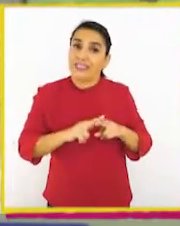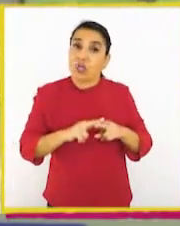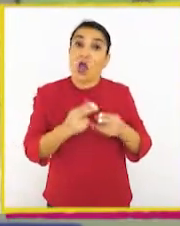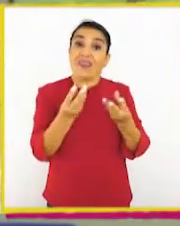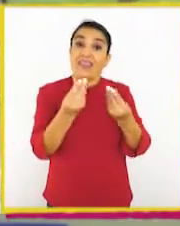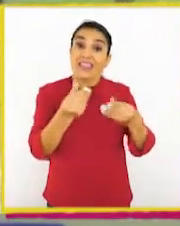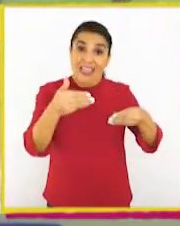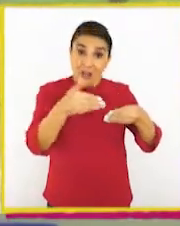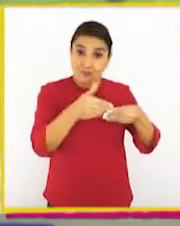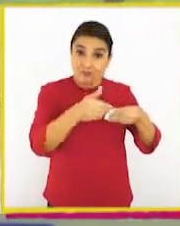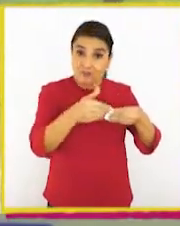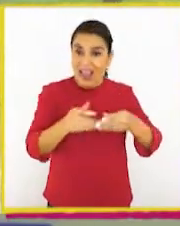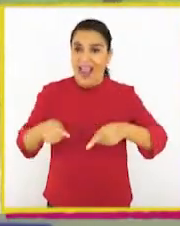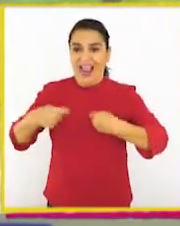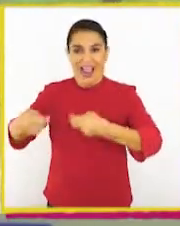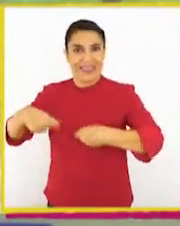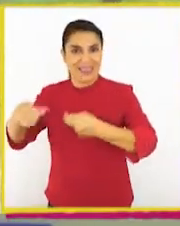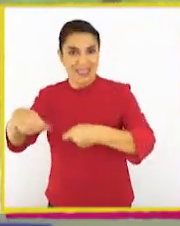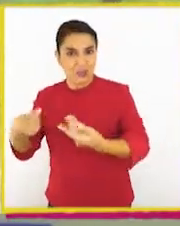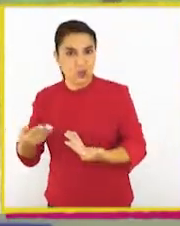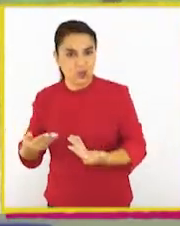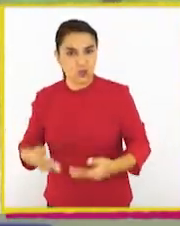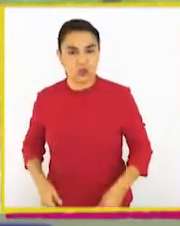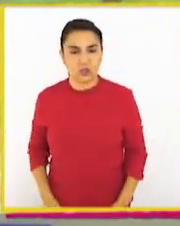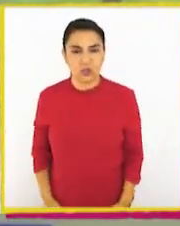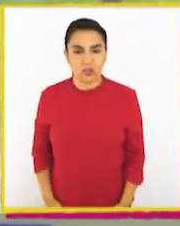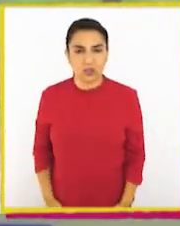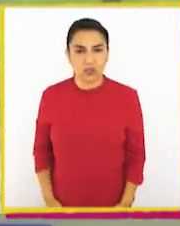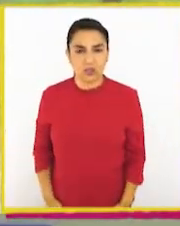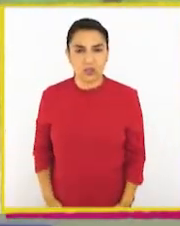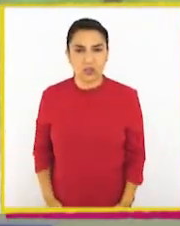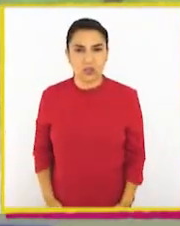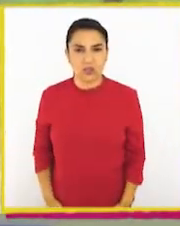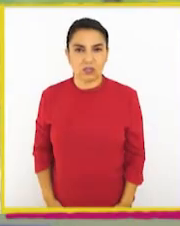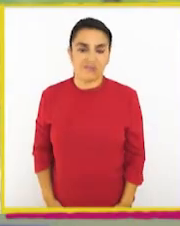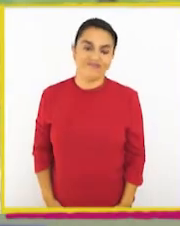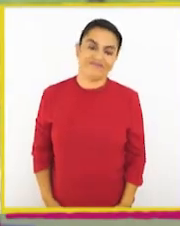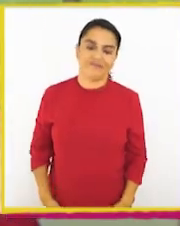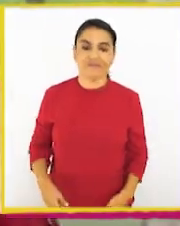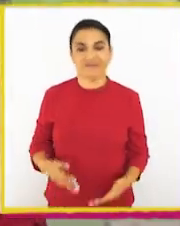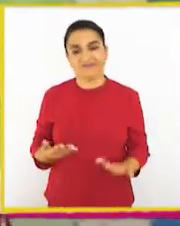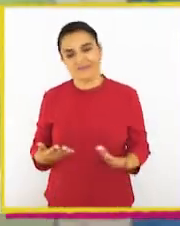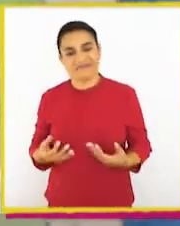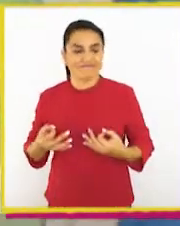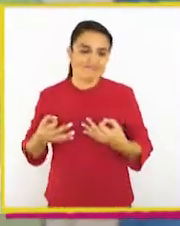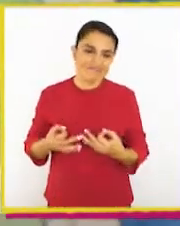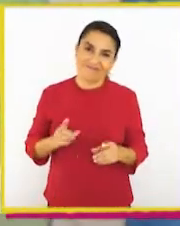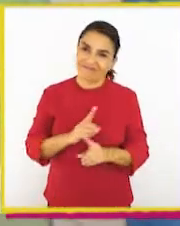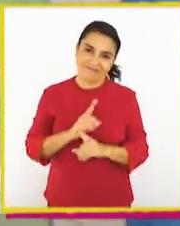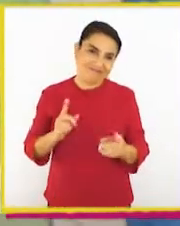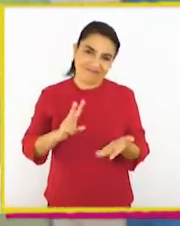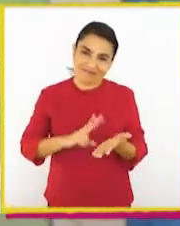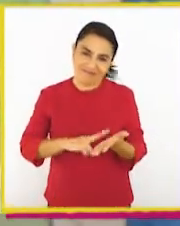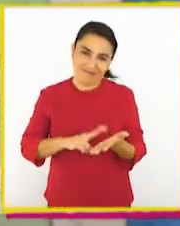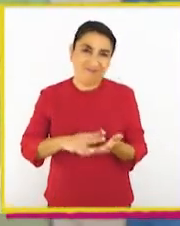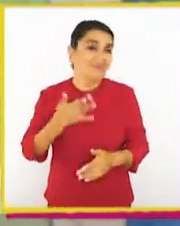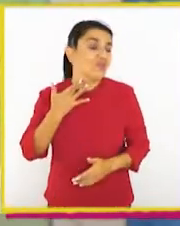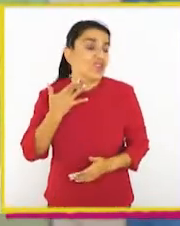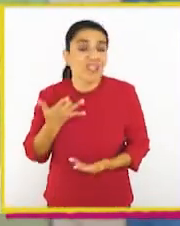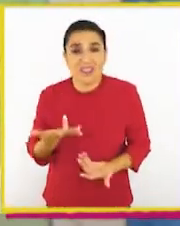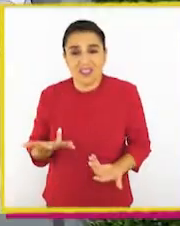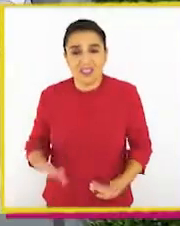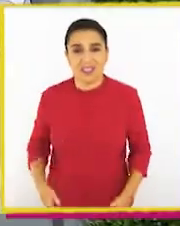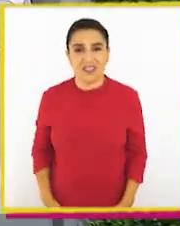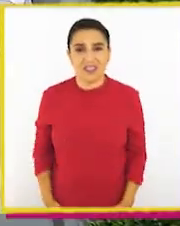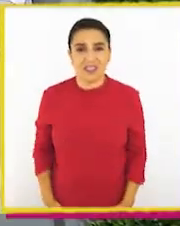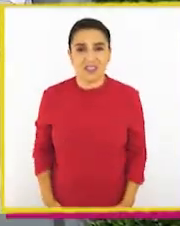gastando la plata de la dieta era ajena? ¡No! Es cierto, fue poco honesto. ¿Y por